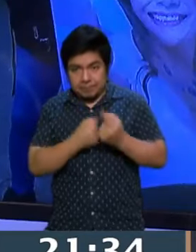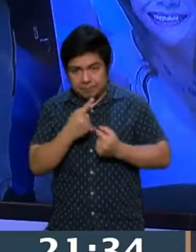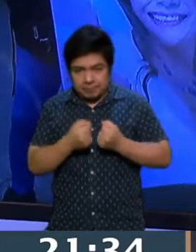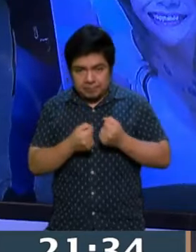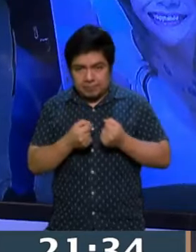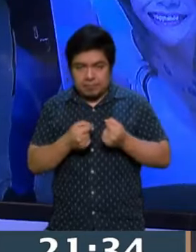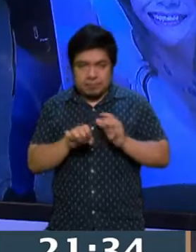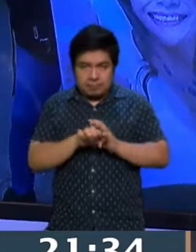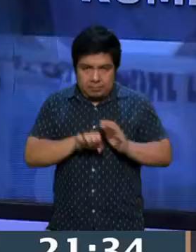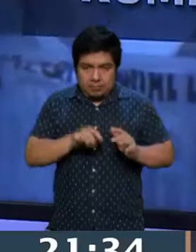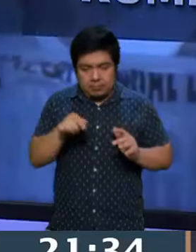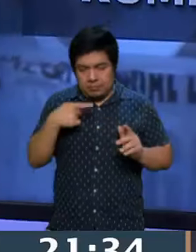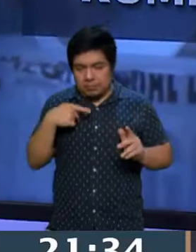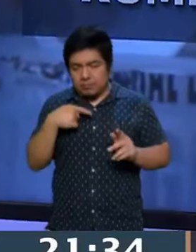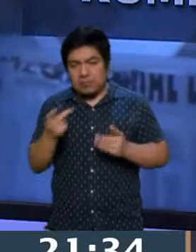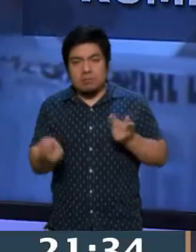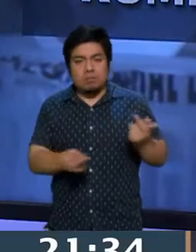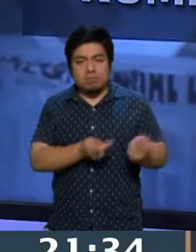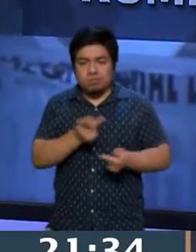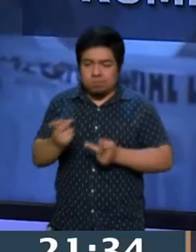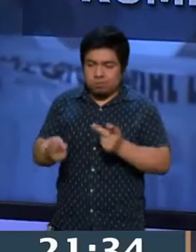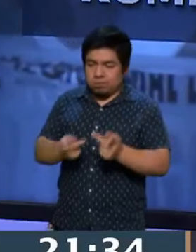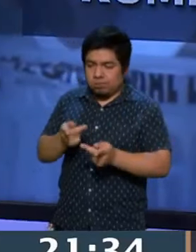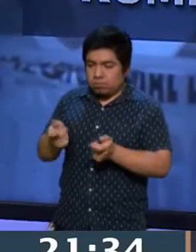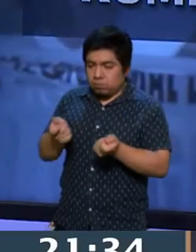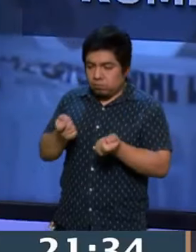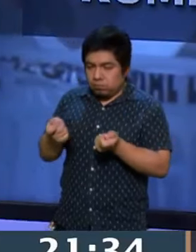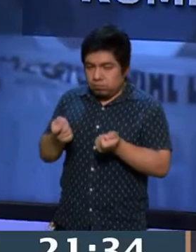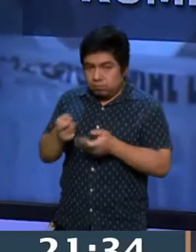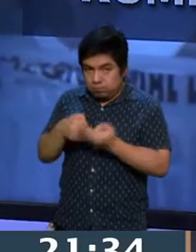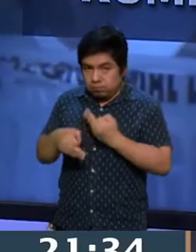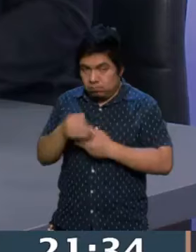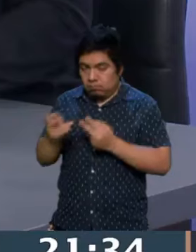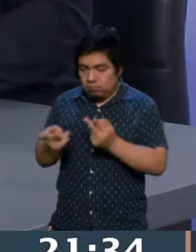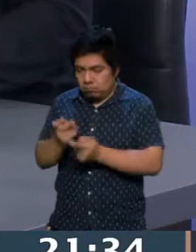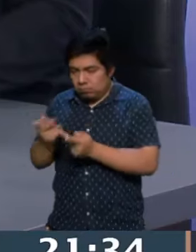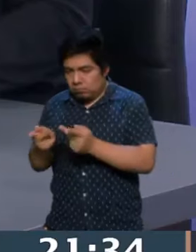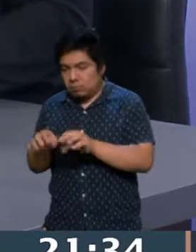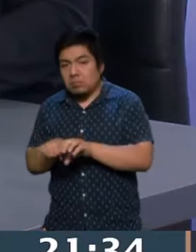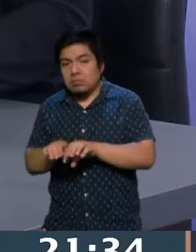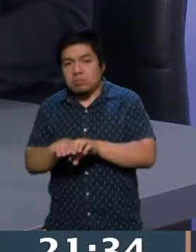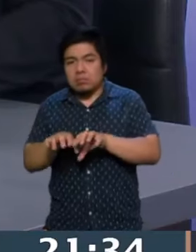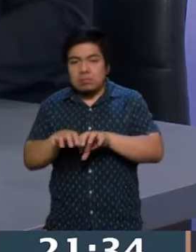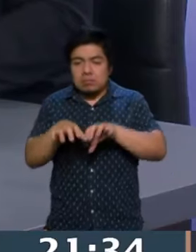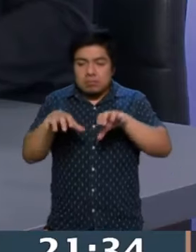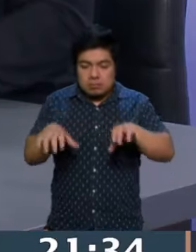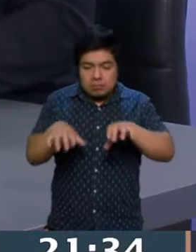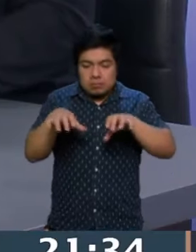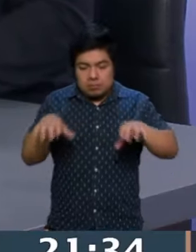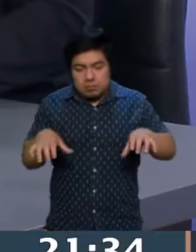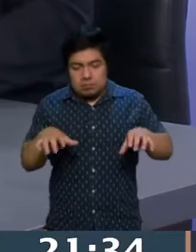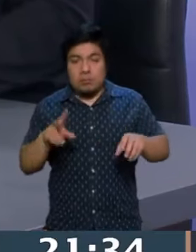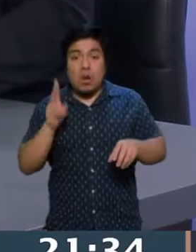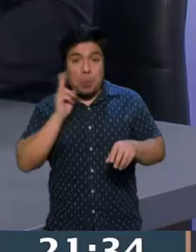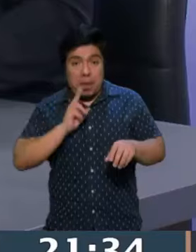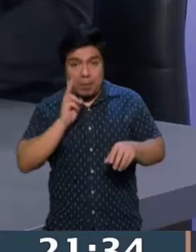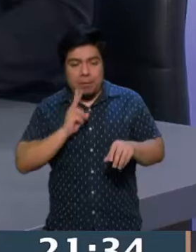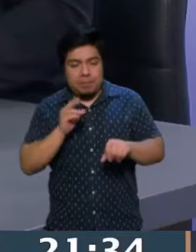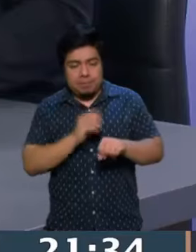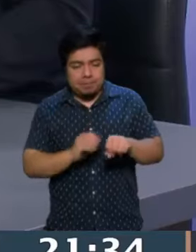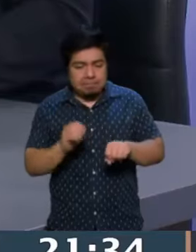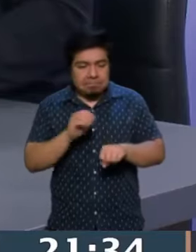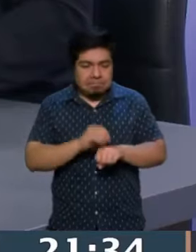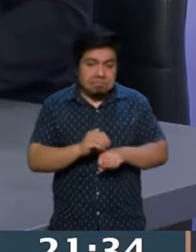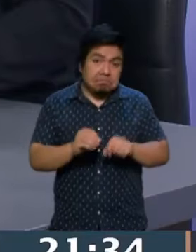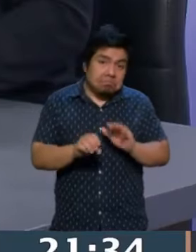hacer, o sea, un encuestador, una casa encuestadora para dirigir una encuesta, lo primero que se hace es establecer una muestra, ¿no? Una muestra